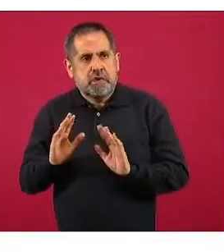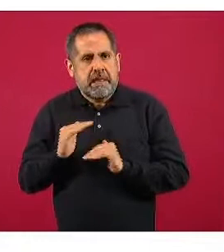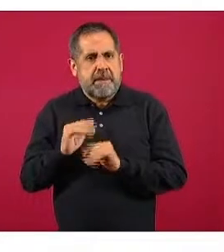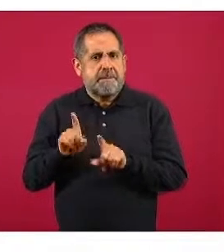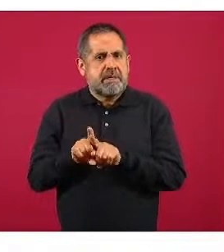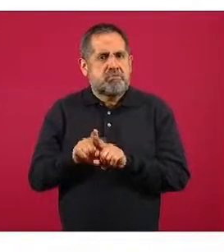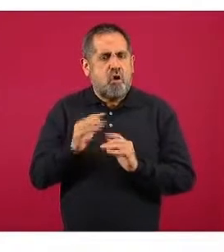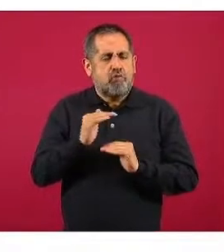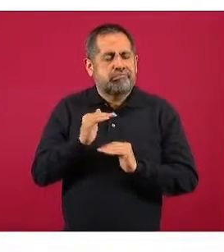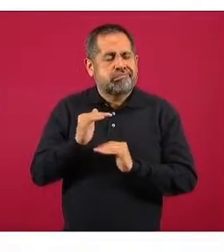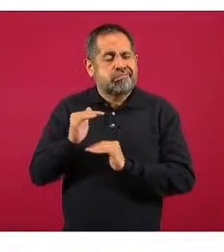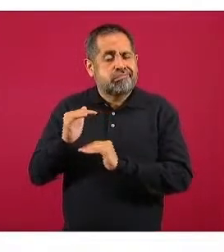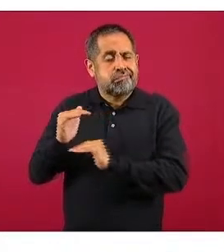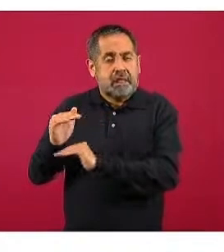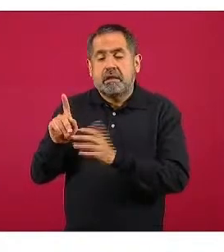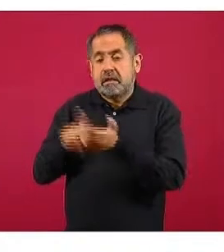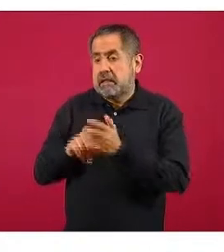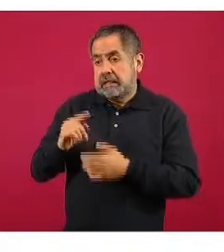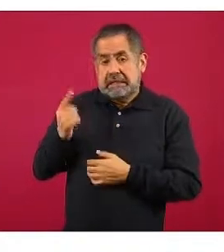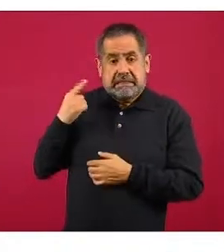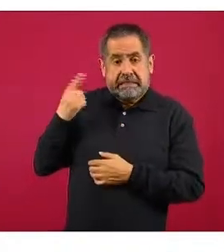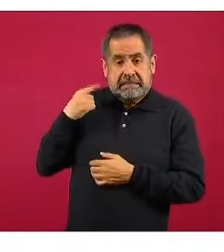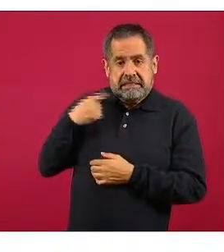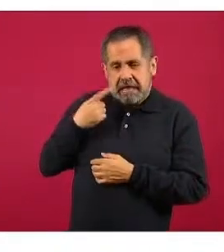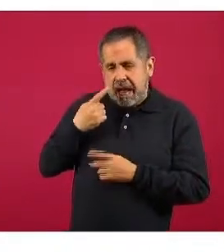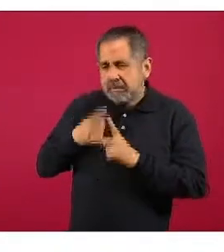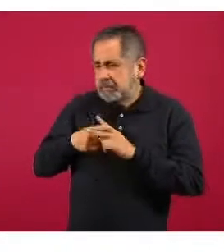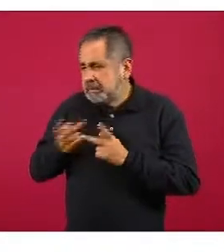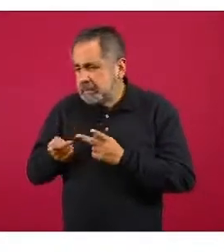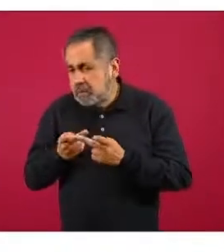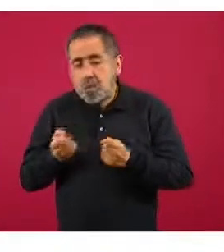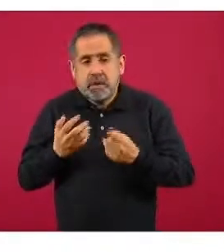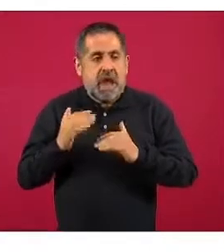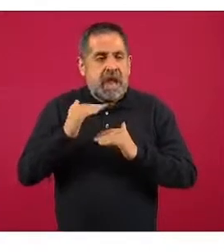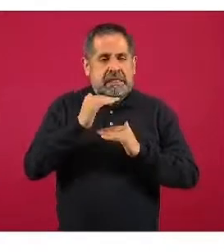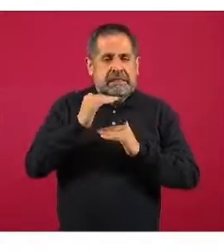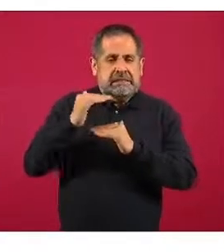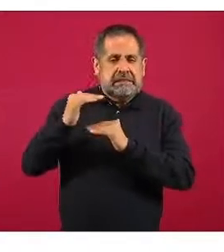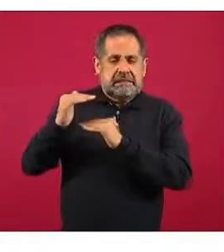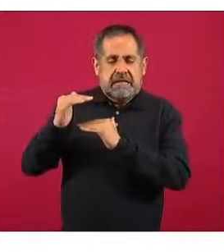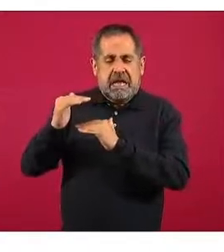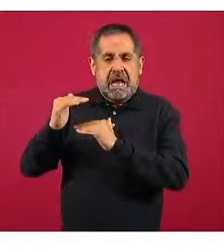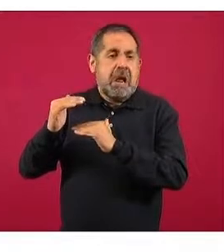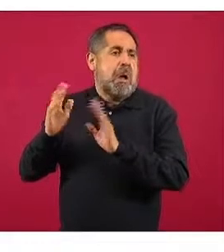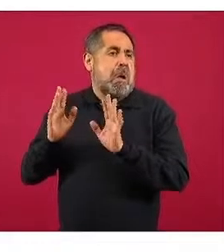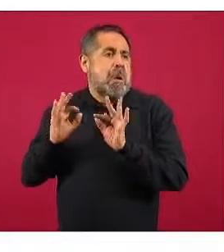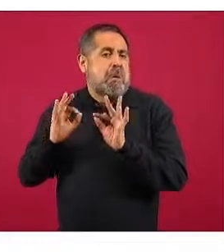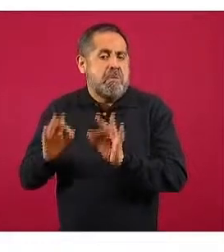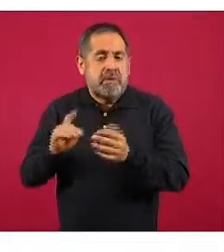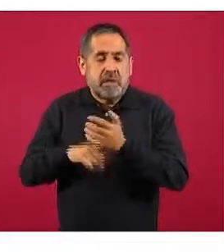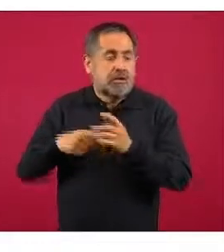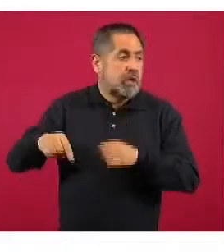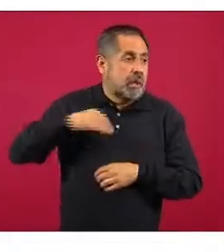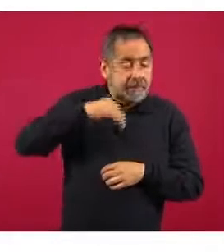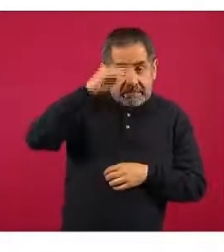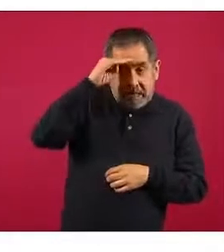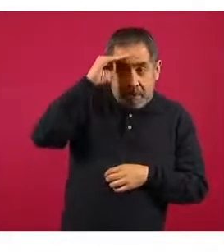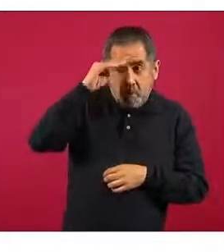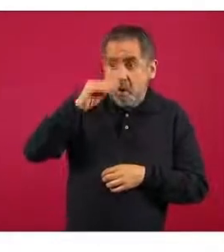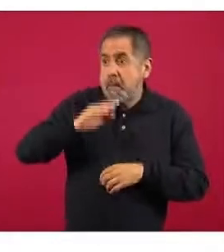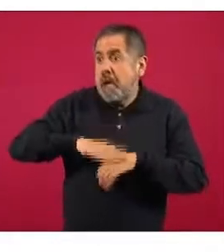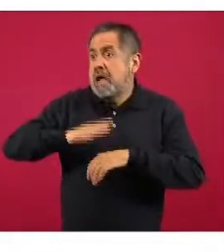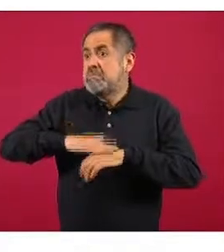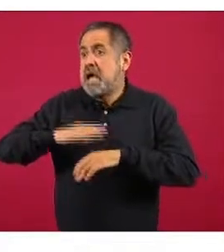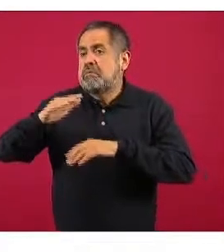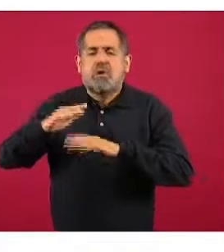para efectos de las últimas mediciones, pues esta tendencia ha superado lo que habíamos observado en